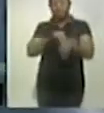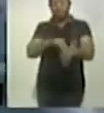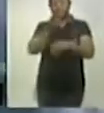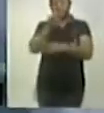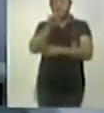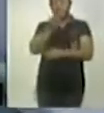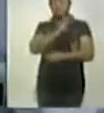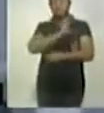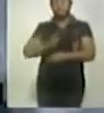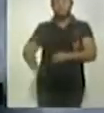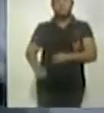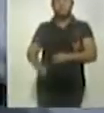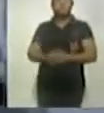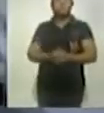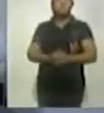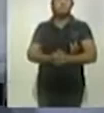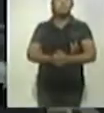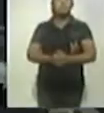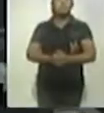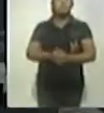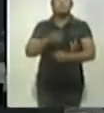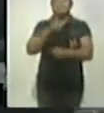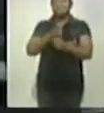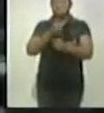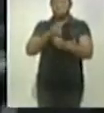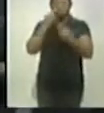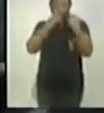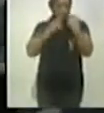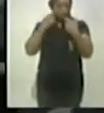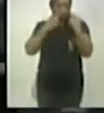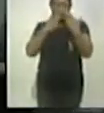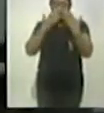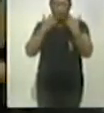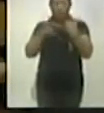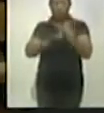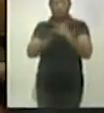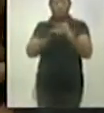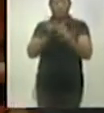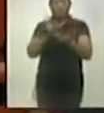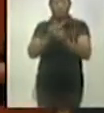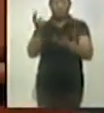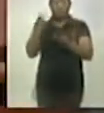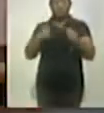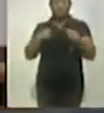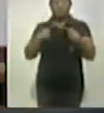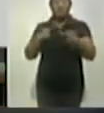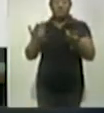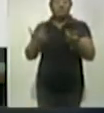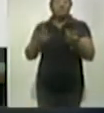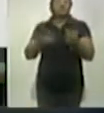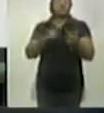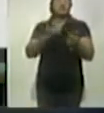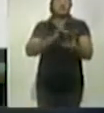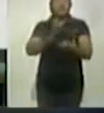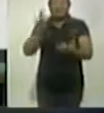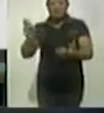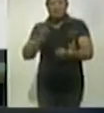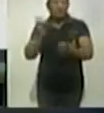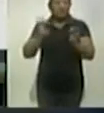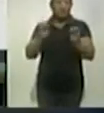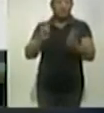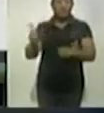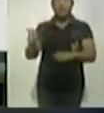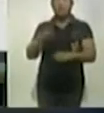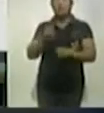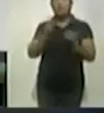municipios, y tras una primera revisión, no se reportaron daños materiales ni personas lesionadas. A través de redes sociales, el gobernador